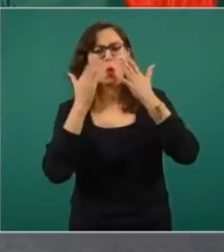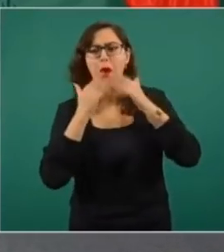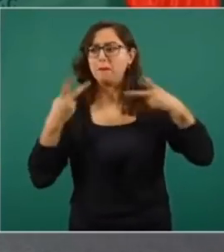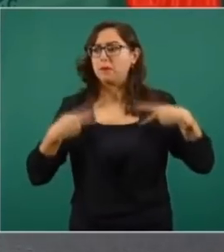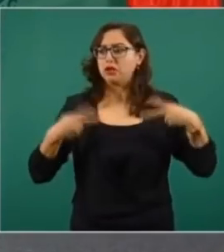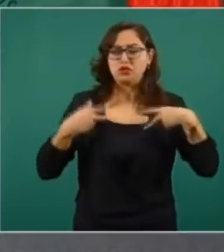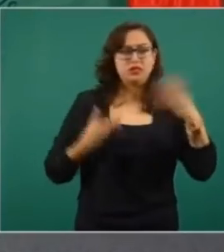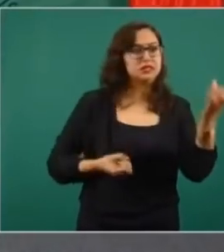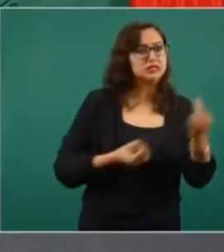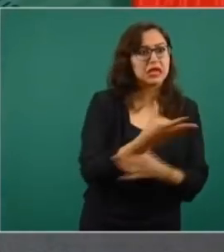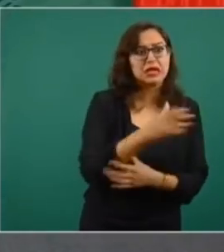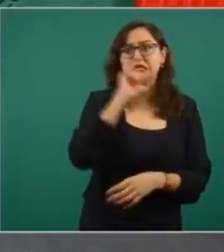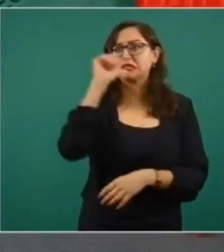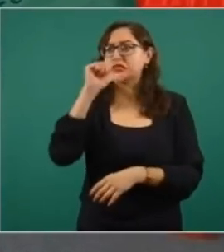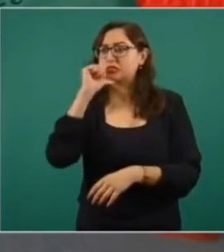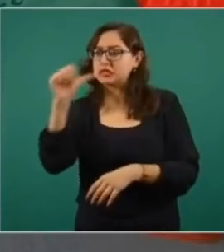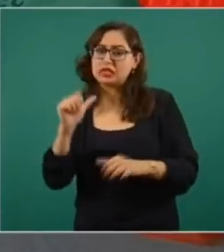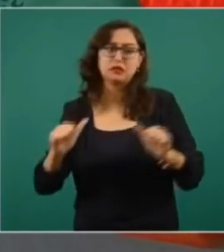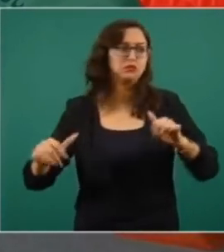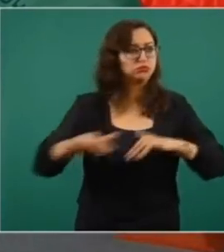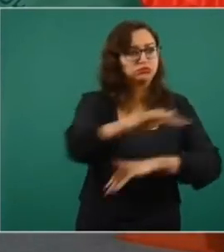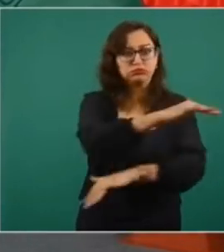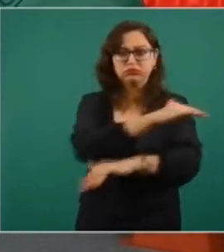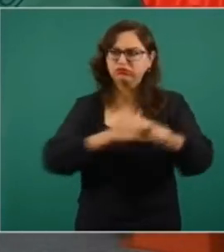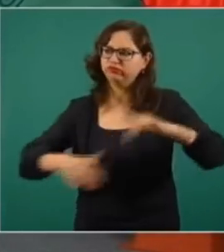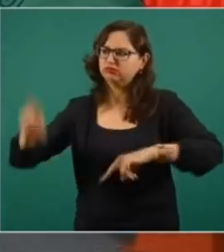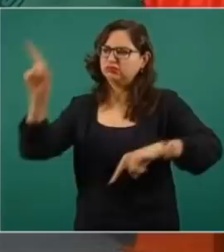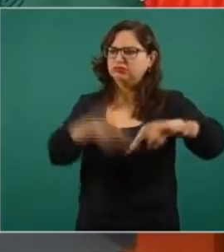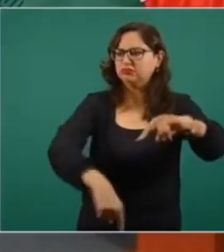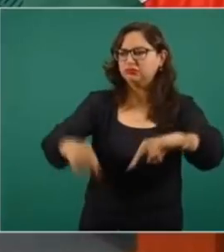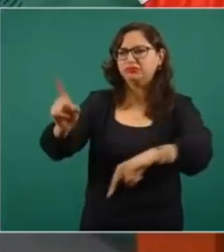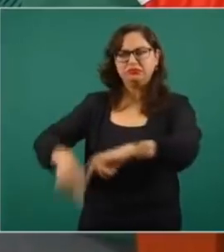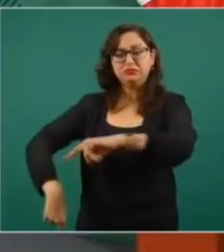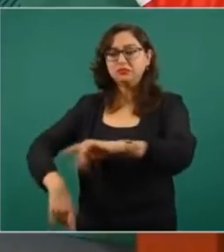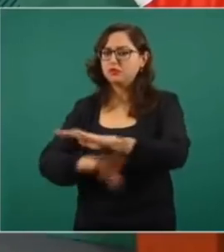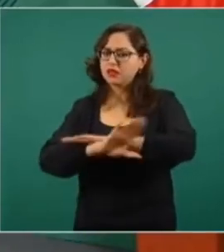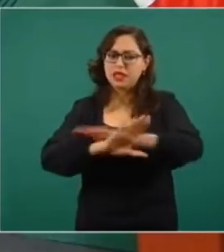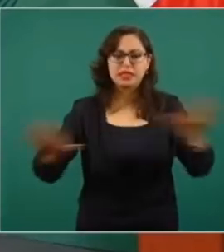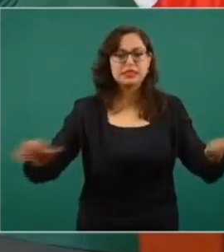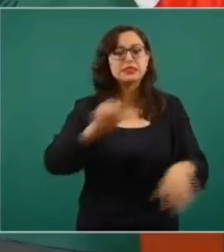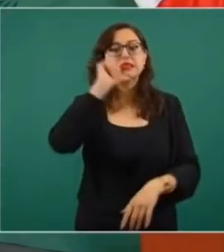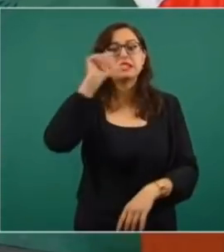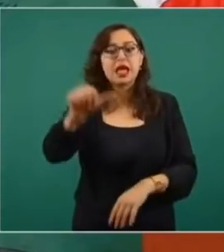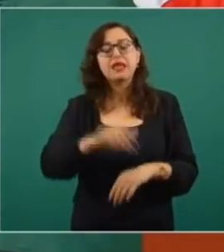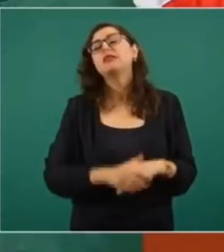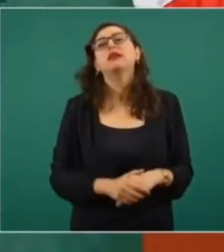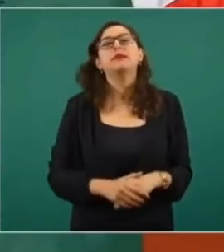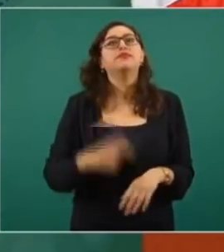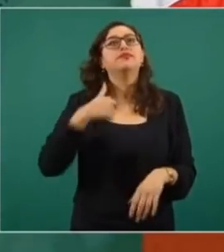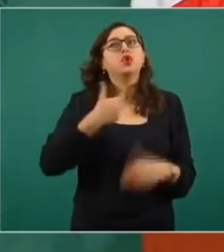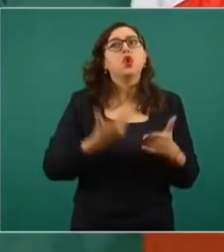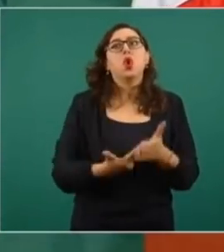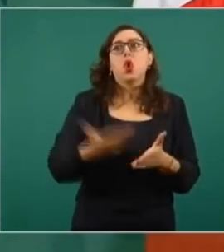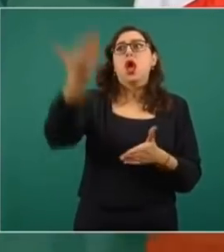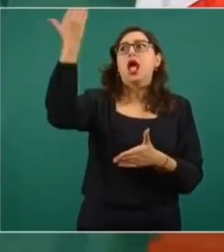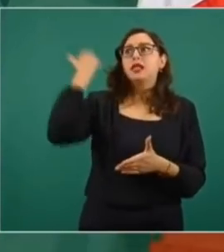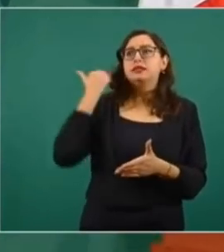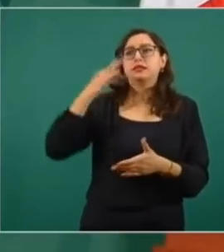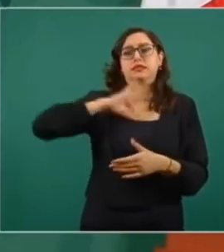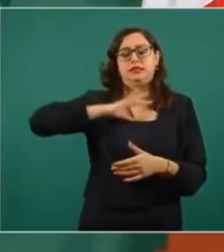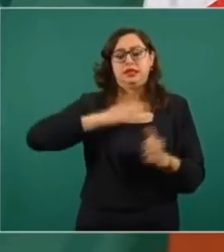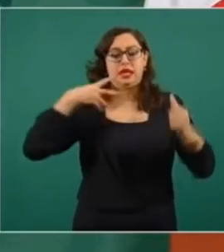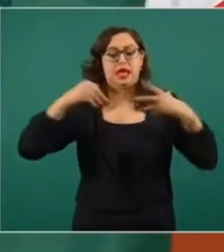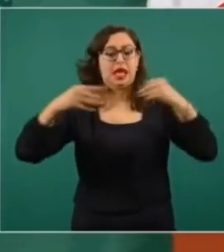las personas dentro del territorio. Yo recuerdo que al principio de la pandemia hablé con varios presidentes municipales que